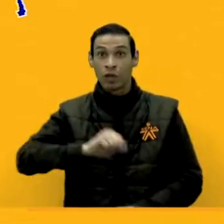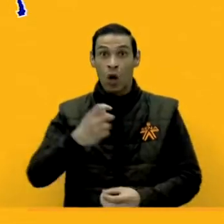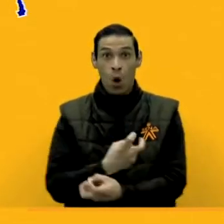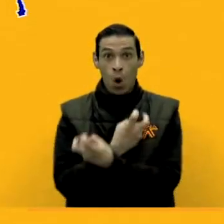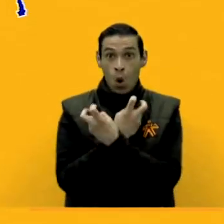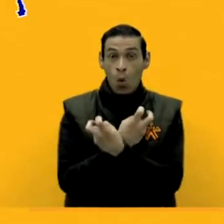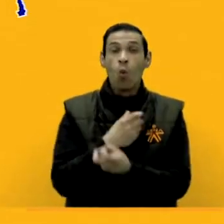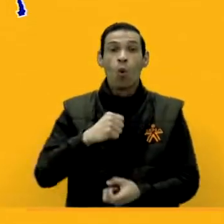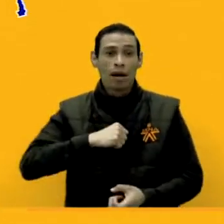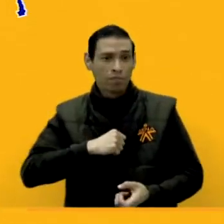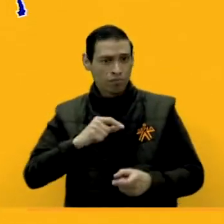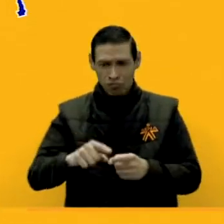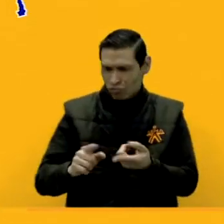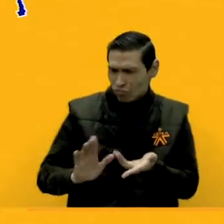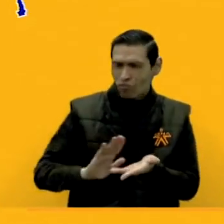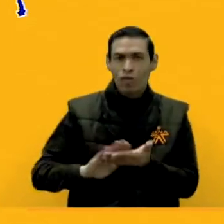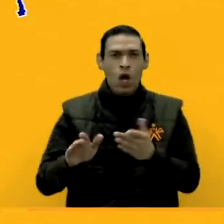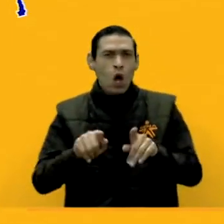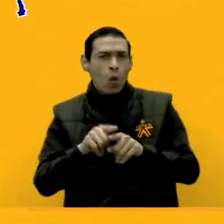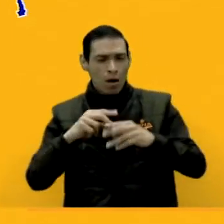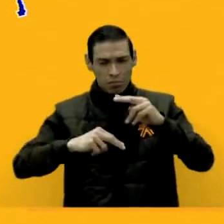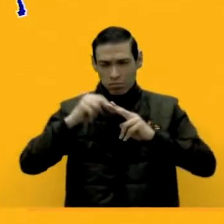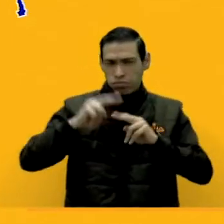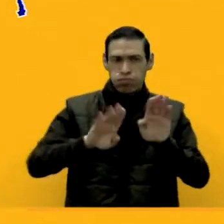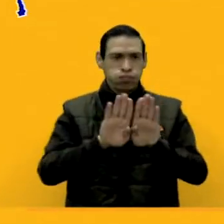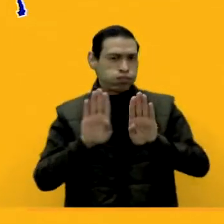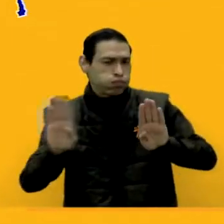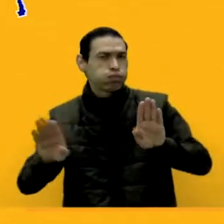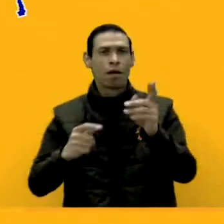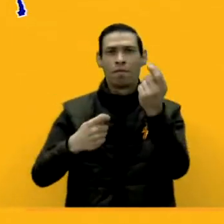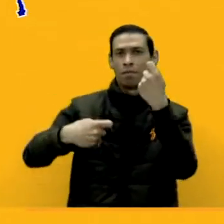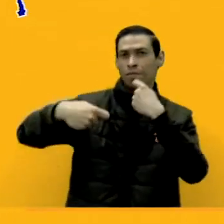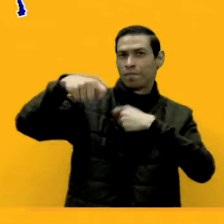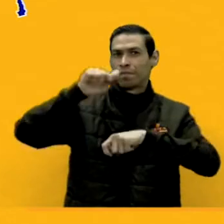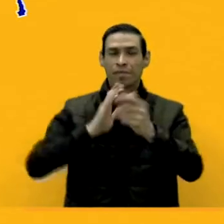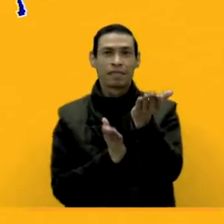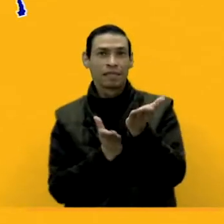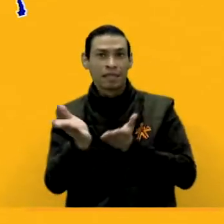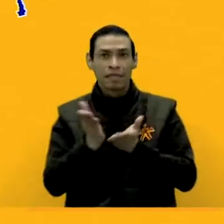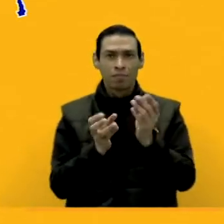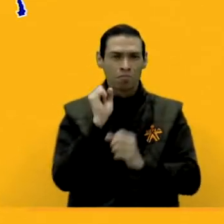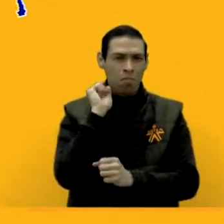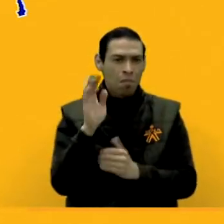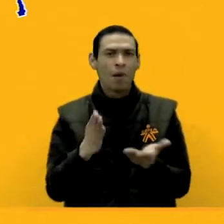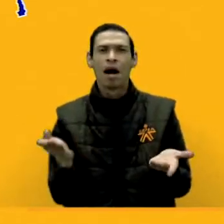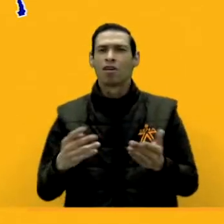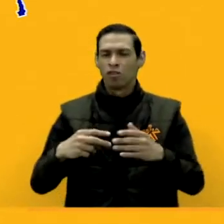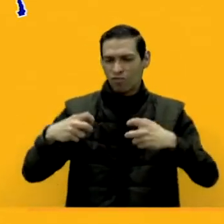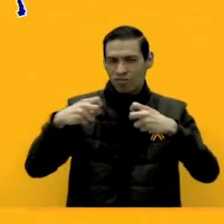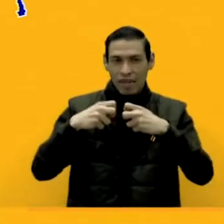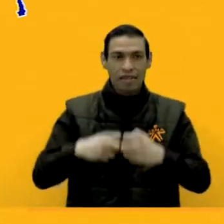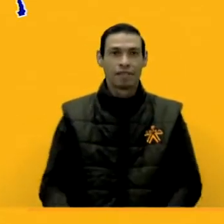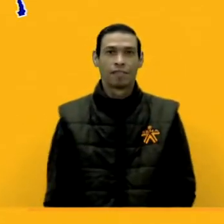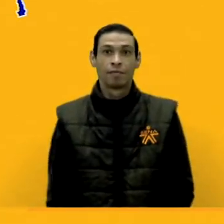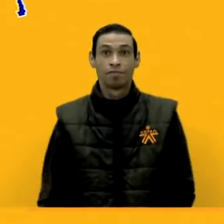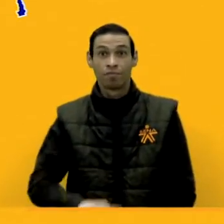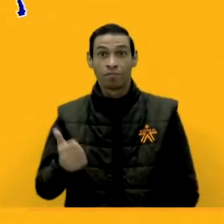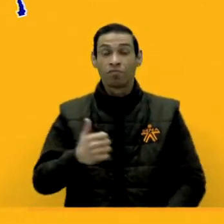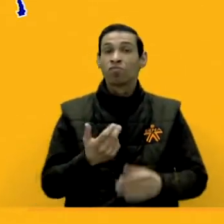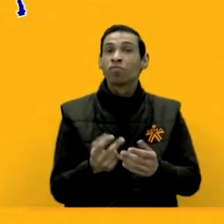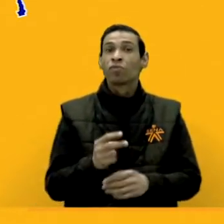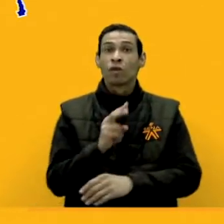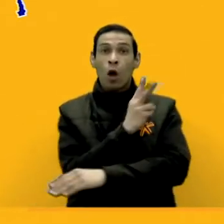encuentran publicadas ofertas para mamposteros, auxiliares de producción, vendedores de servicios financieros, técnicos en electricidad.